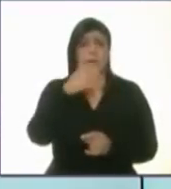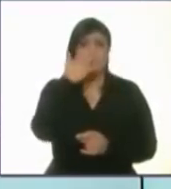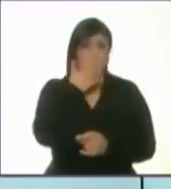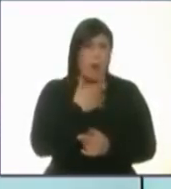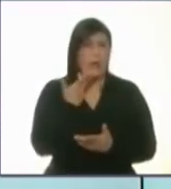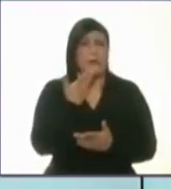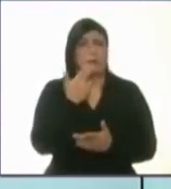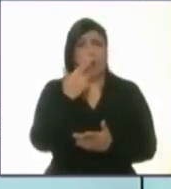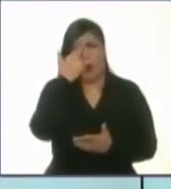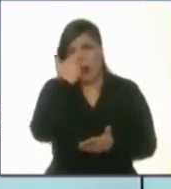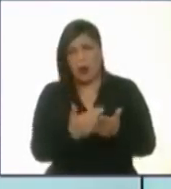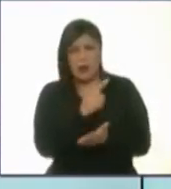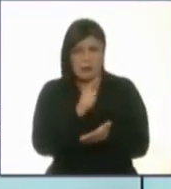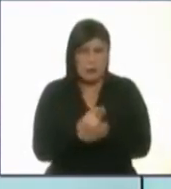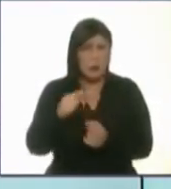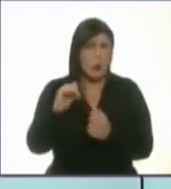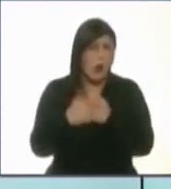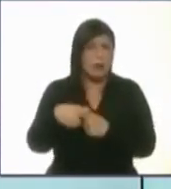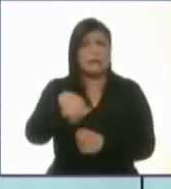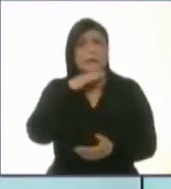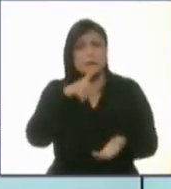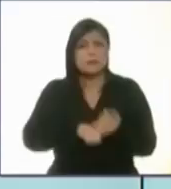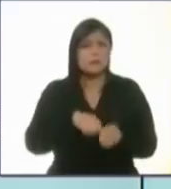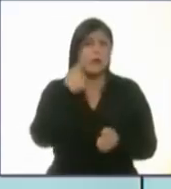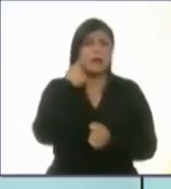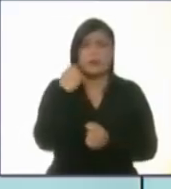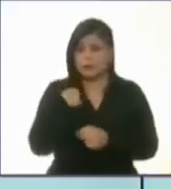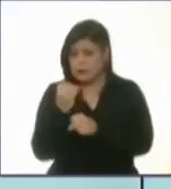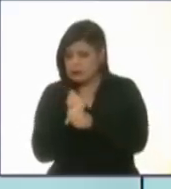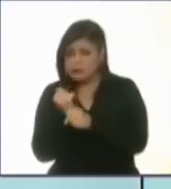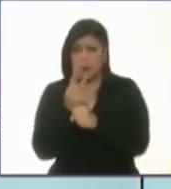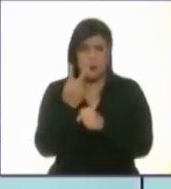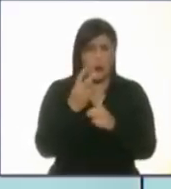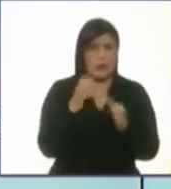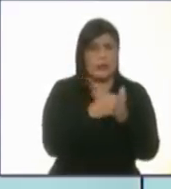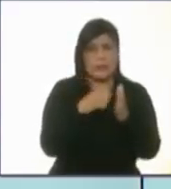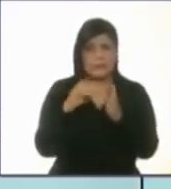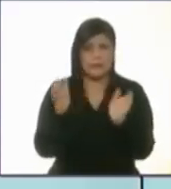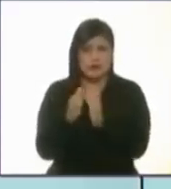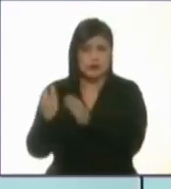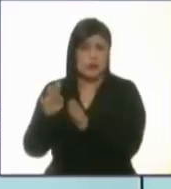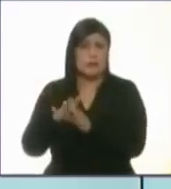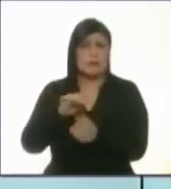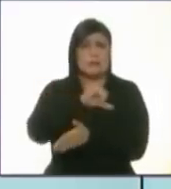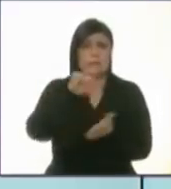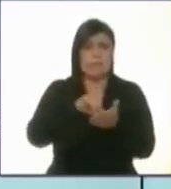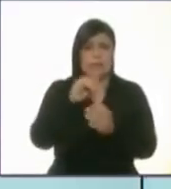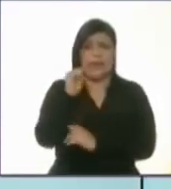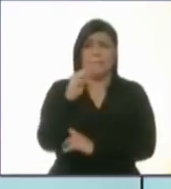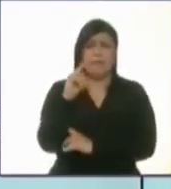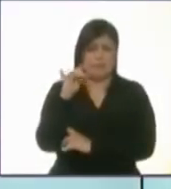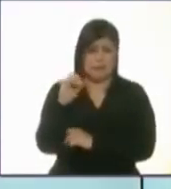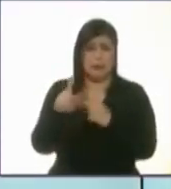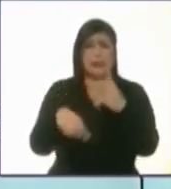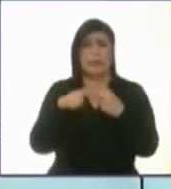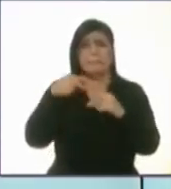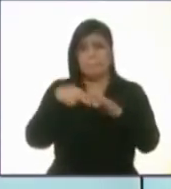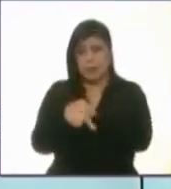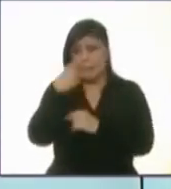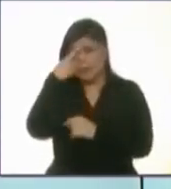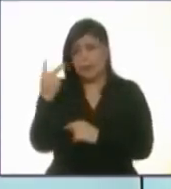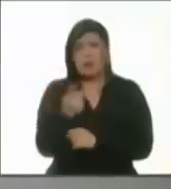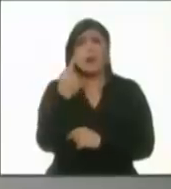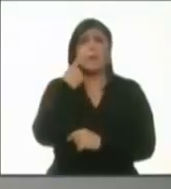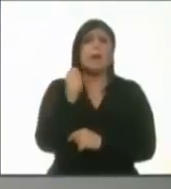y voy a revisar los recursos de dos cajas chicas, la central de abastos y el metro para que se modernicen en su operación.